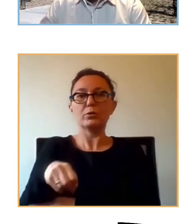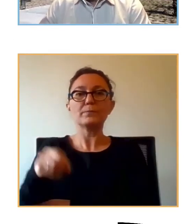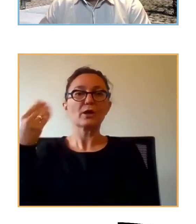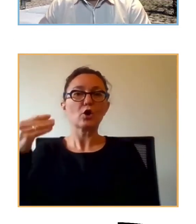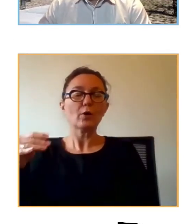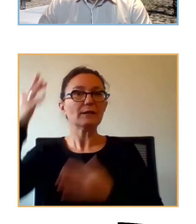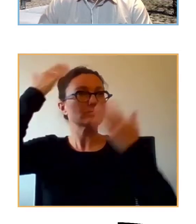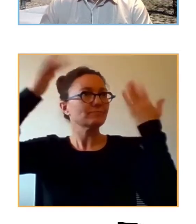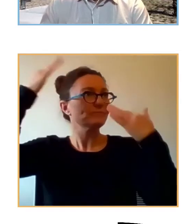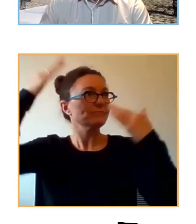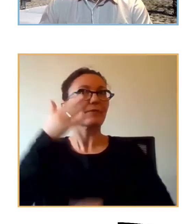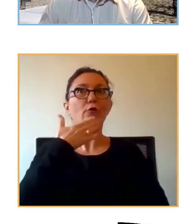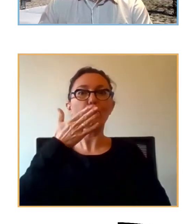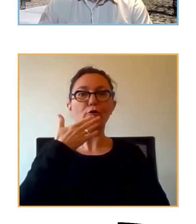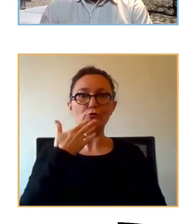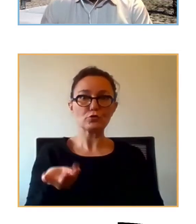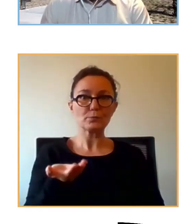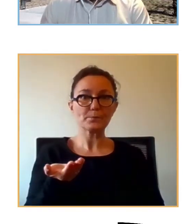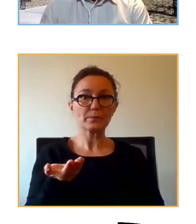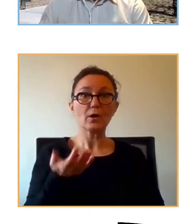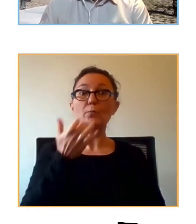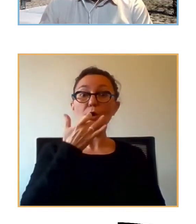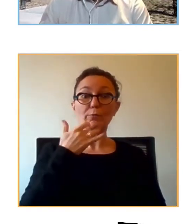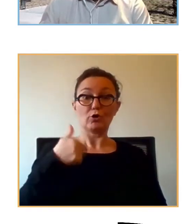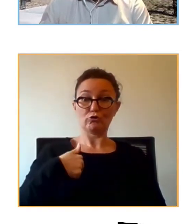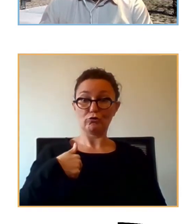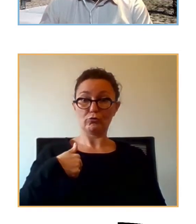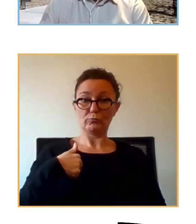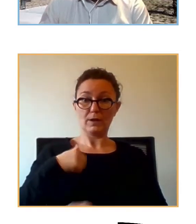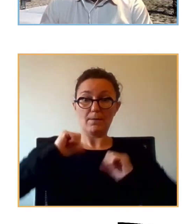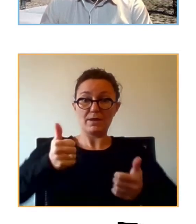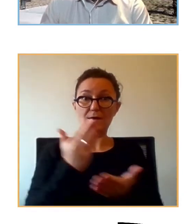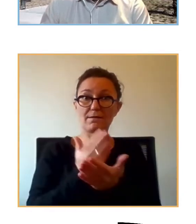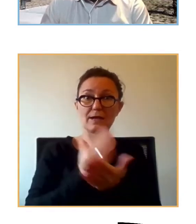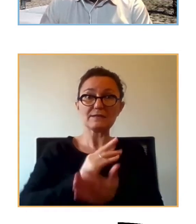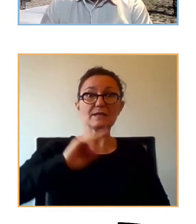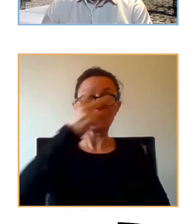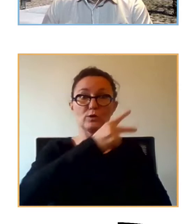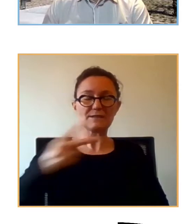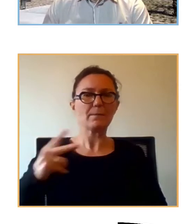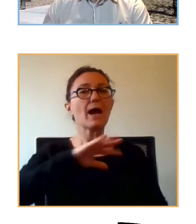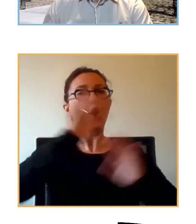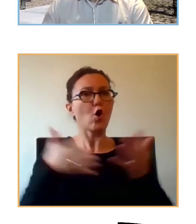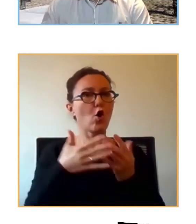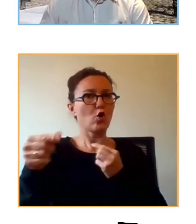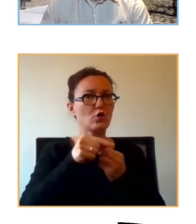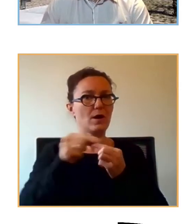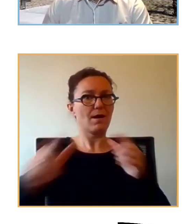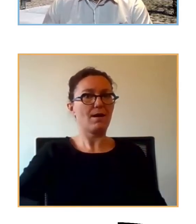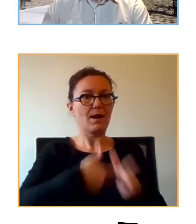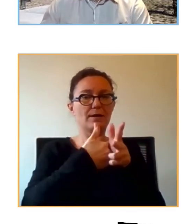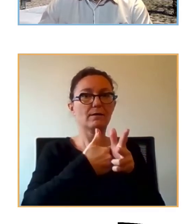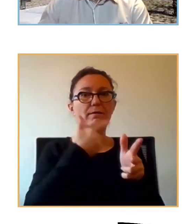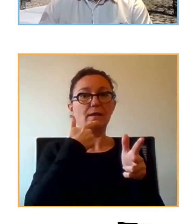despreocupados yo vivo cuando empezamos a dar clase la segunda semana del confinamiento online pensaba lo vamos a pasar peor